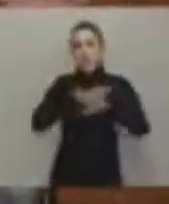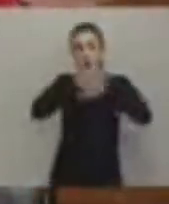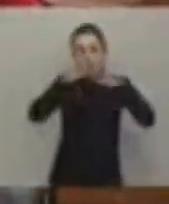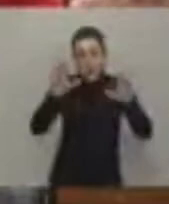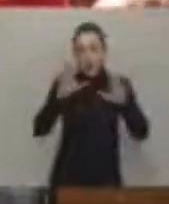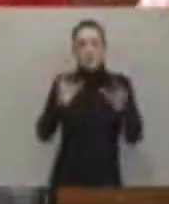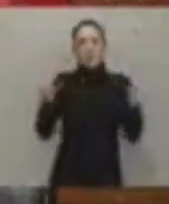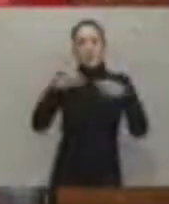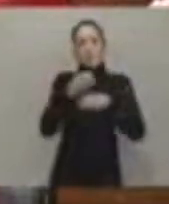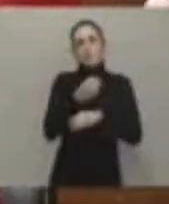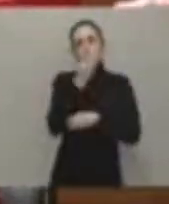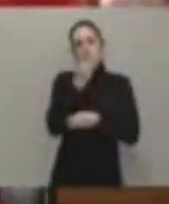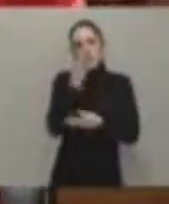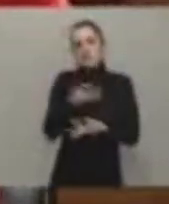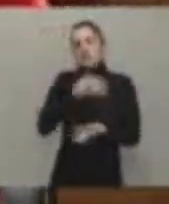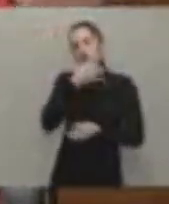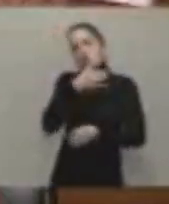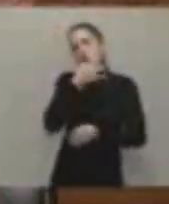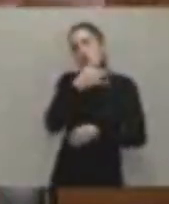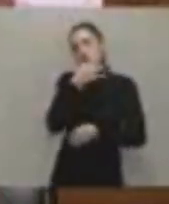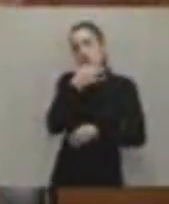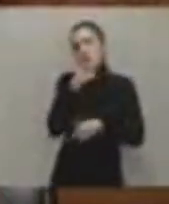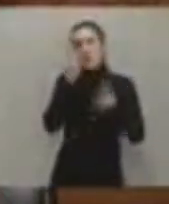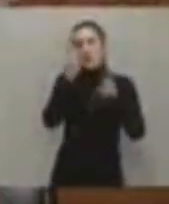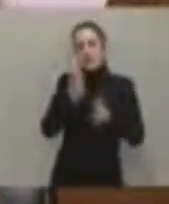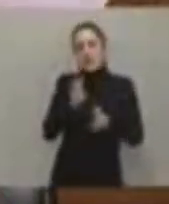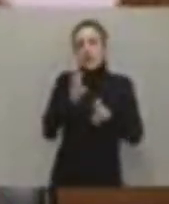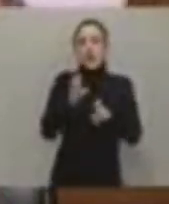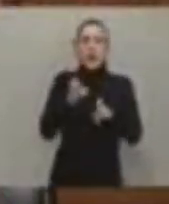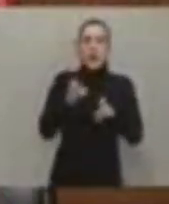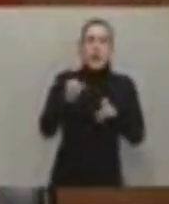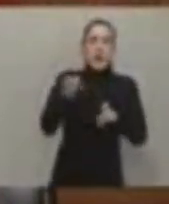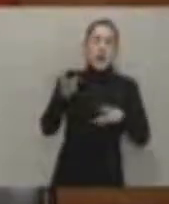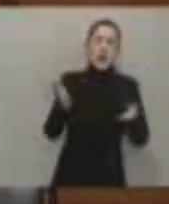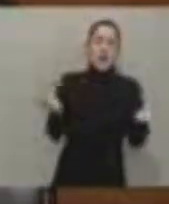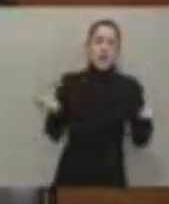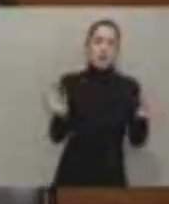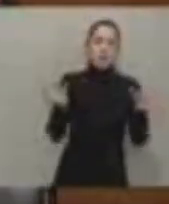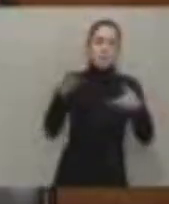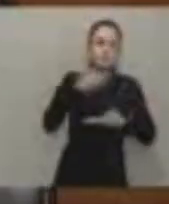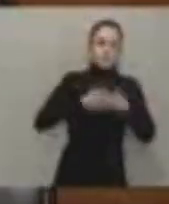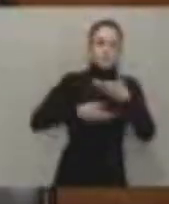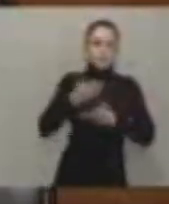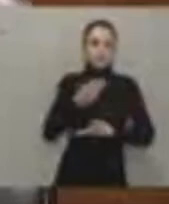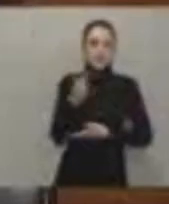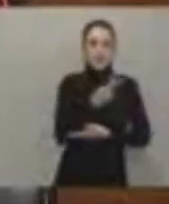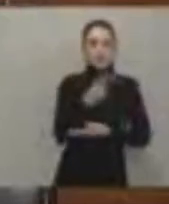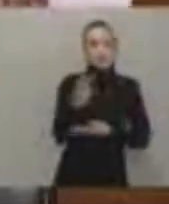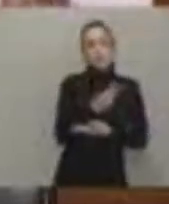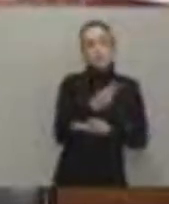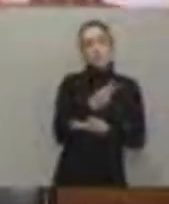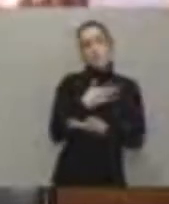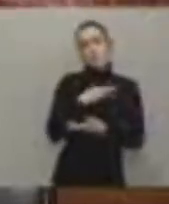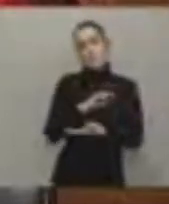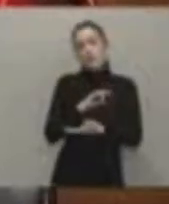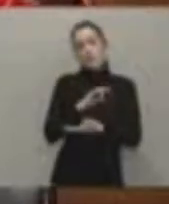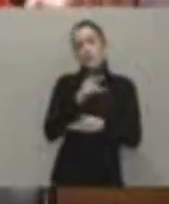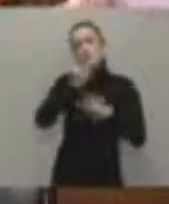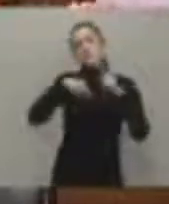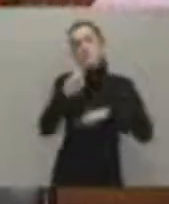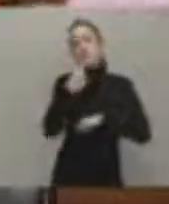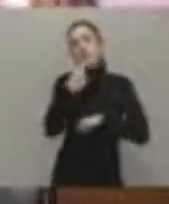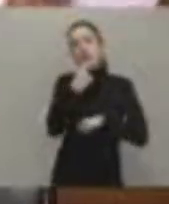da el discurso de la conciliación y de la igualdad y luego pone las políticas de la